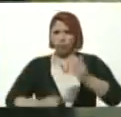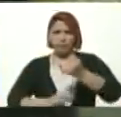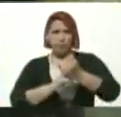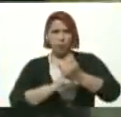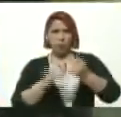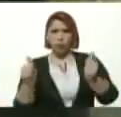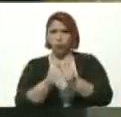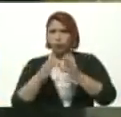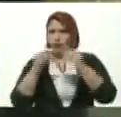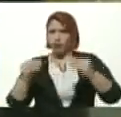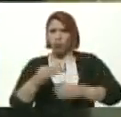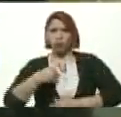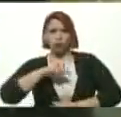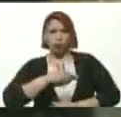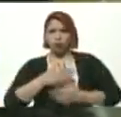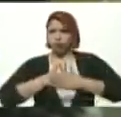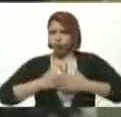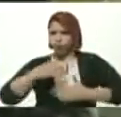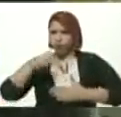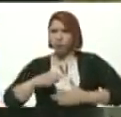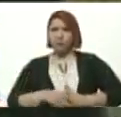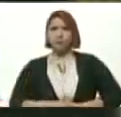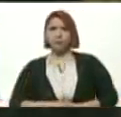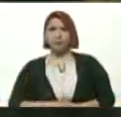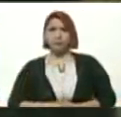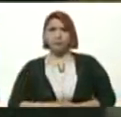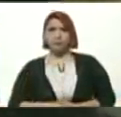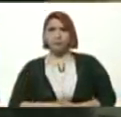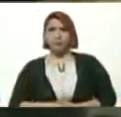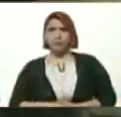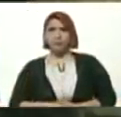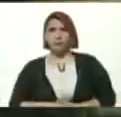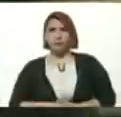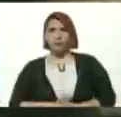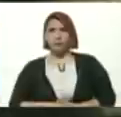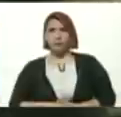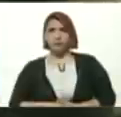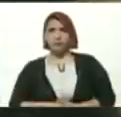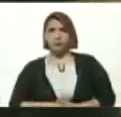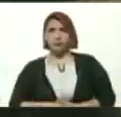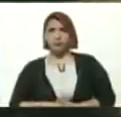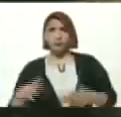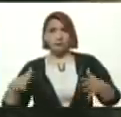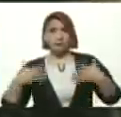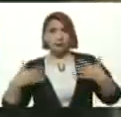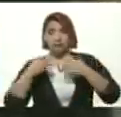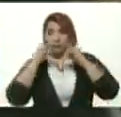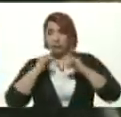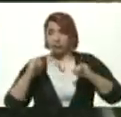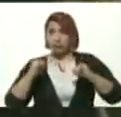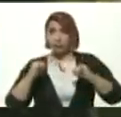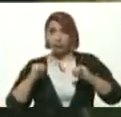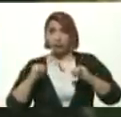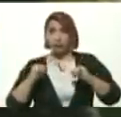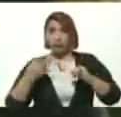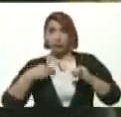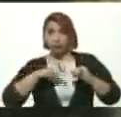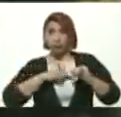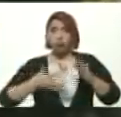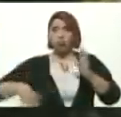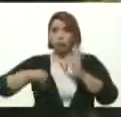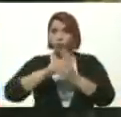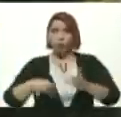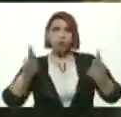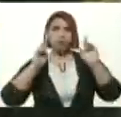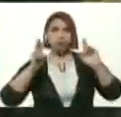Con esto Estamos Prestos Estamos Estamos Estamos felices De que por fin Volvamos a las clases